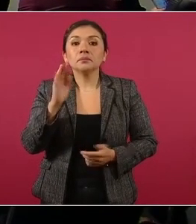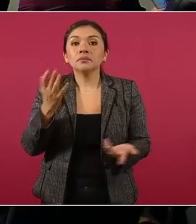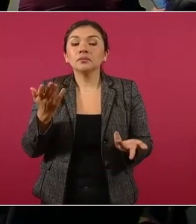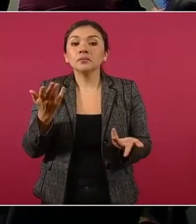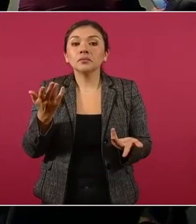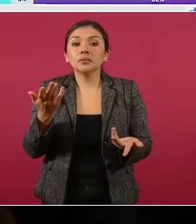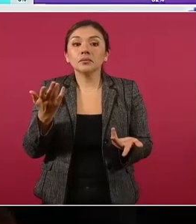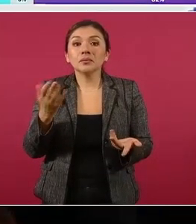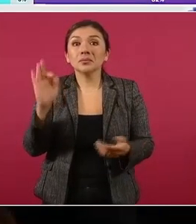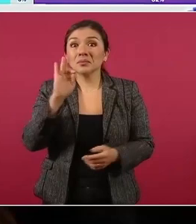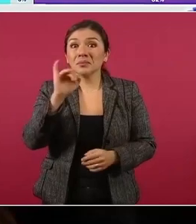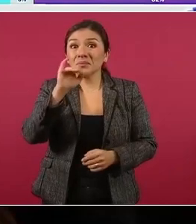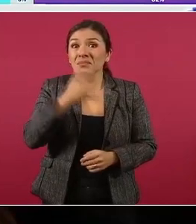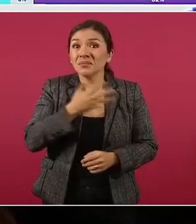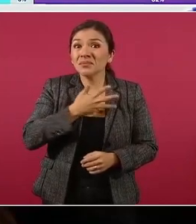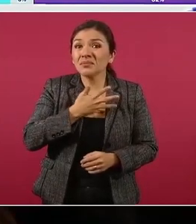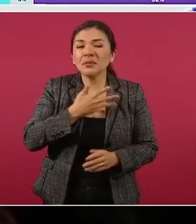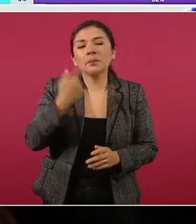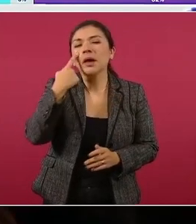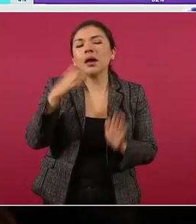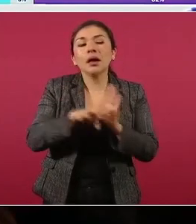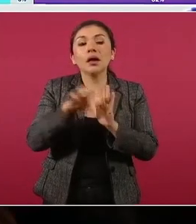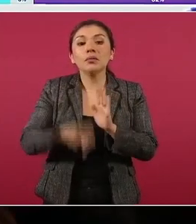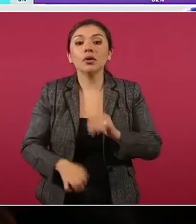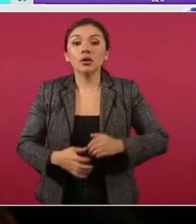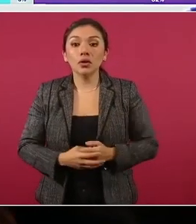por ejemplo,